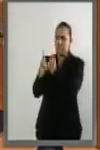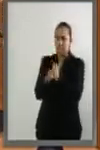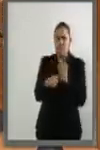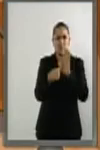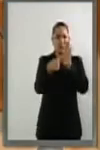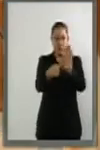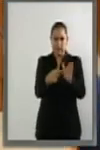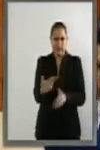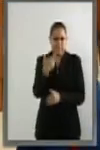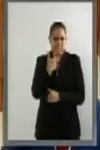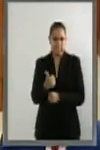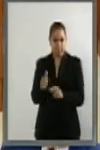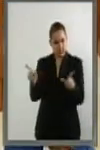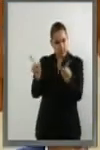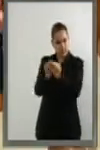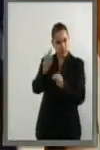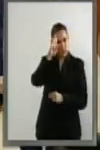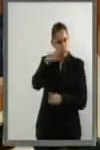Presidente.